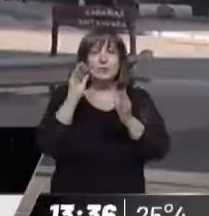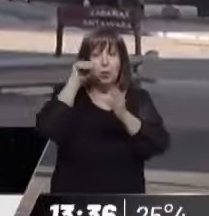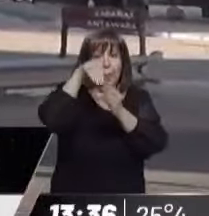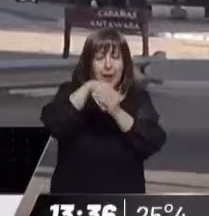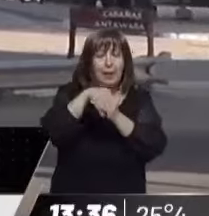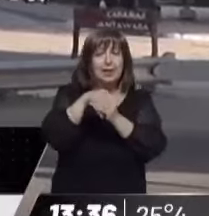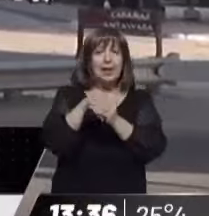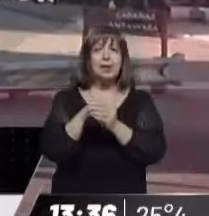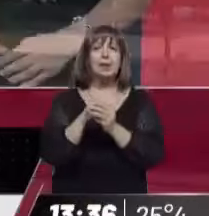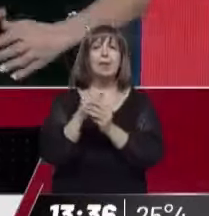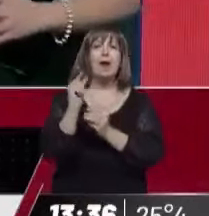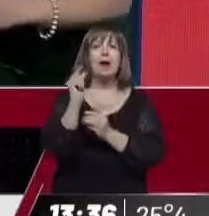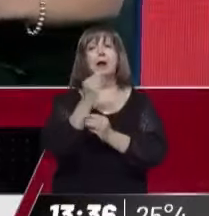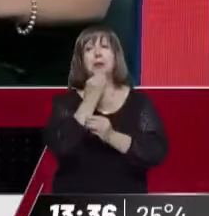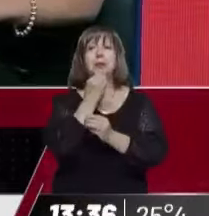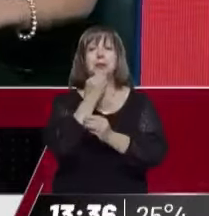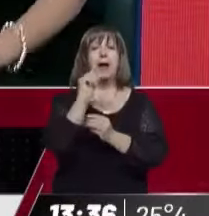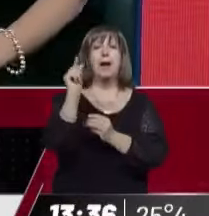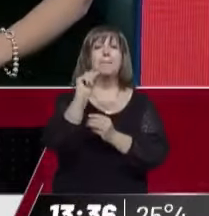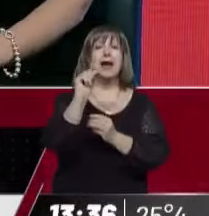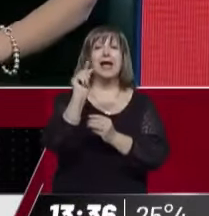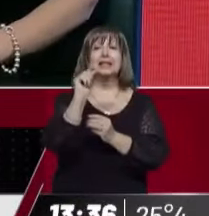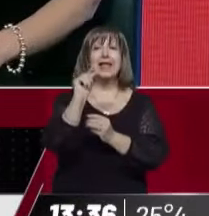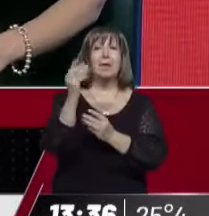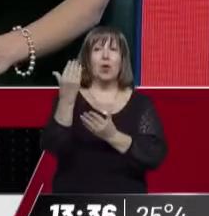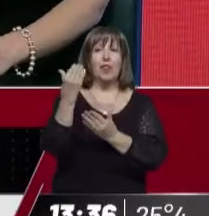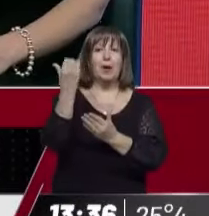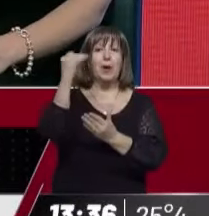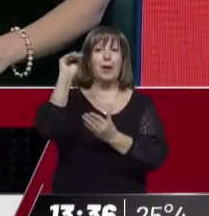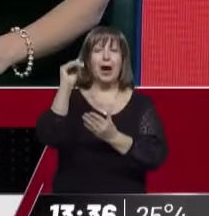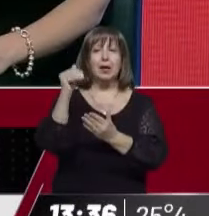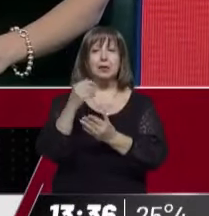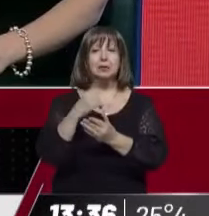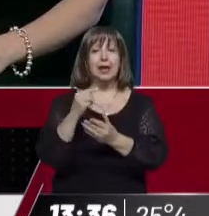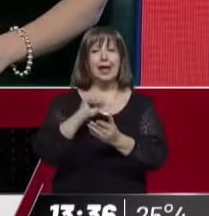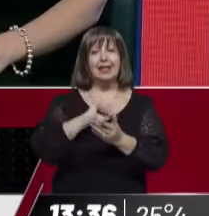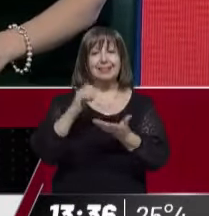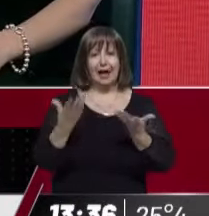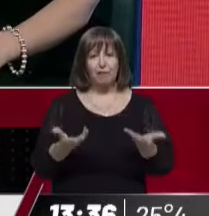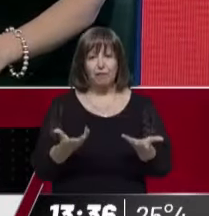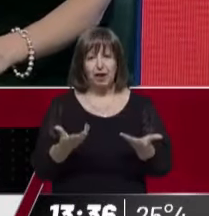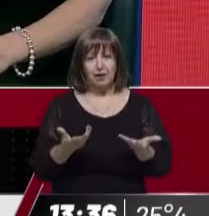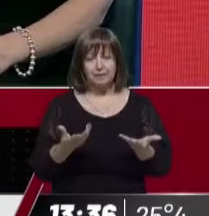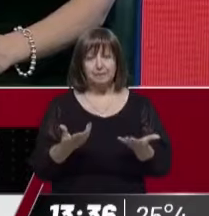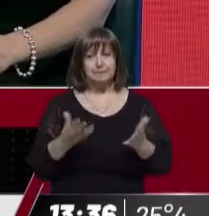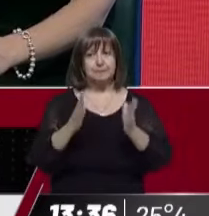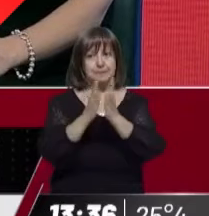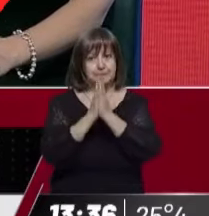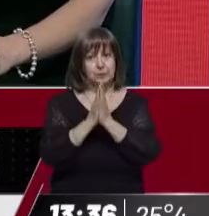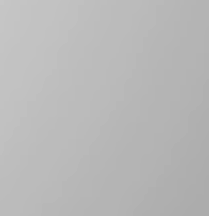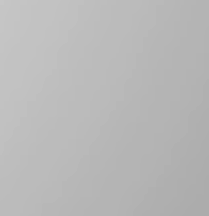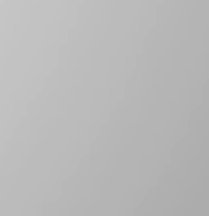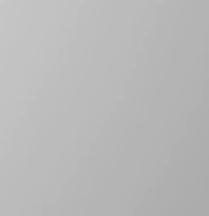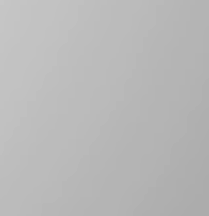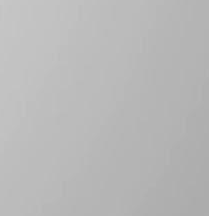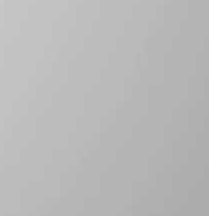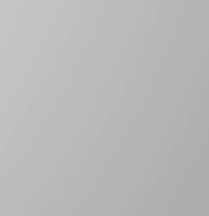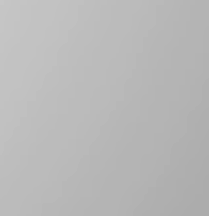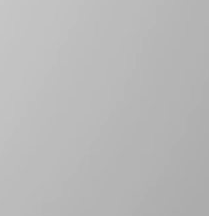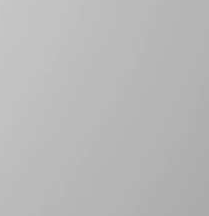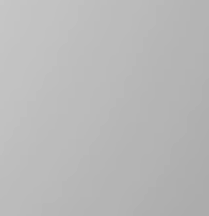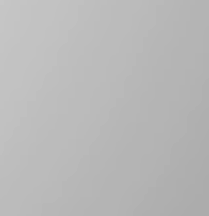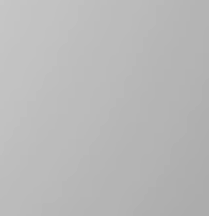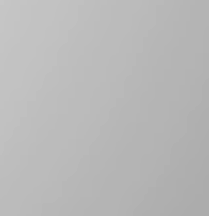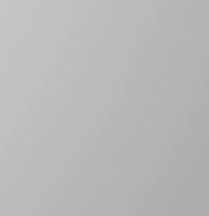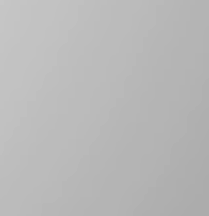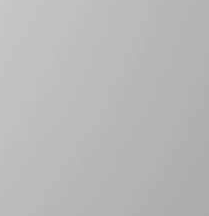etcétera, etcétera. Buen dato, Miguel, para tenerlo en cuenta. Agradecerle al contador por transmitirnos a todos la información, principalmente para todos